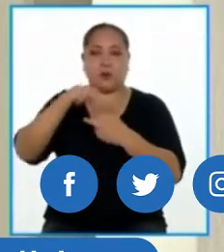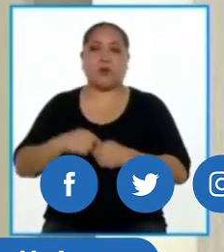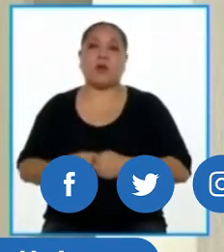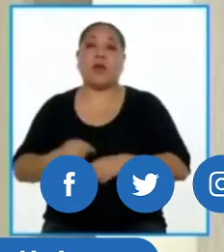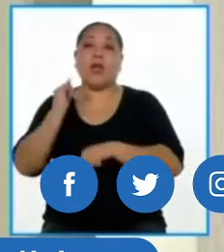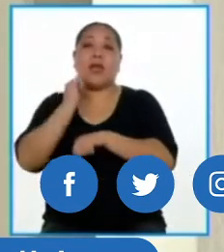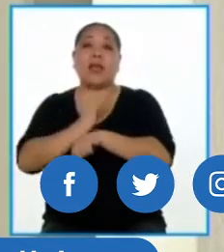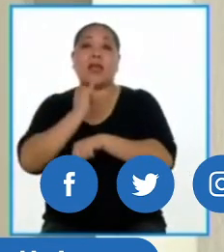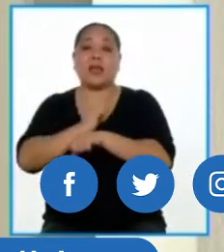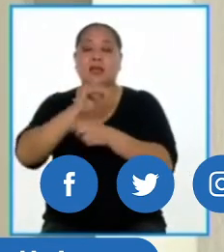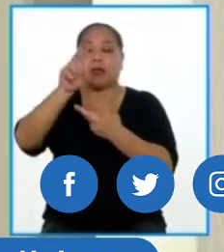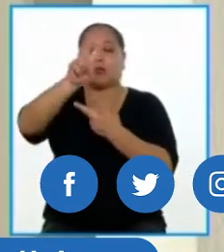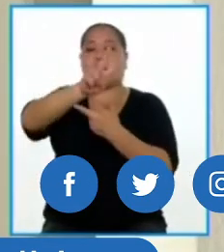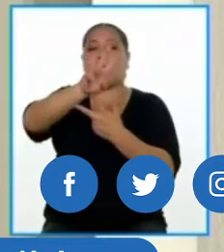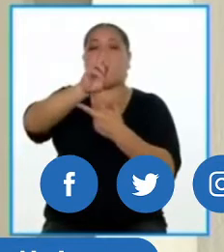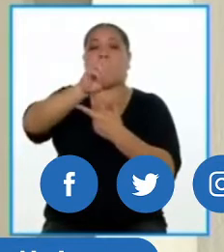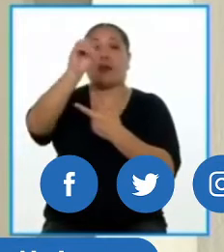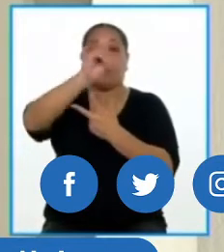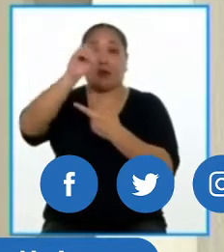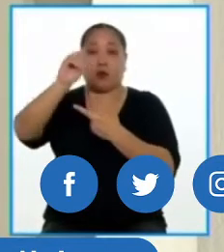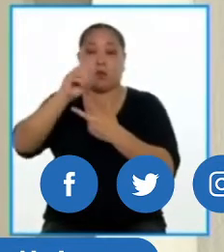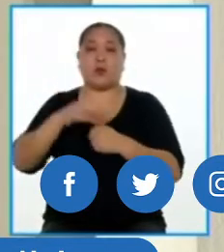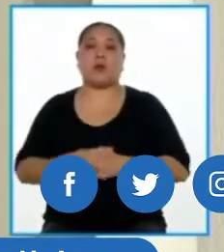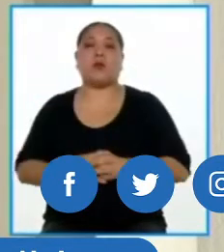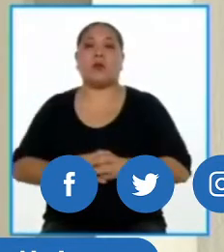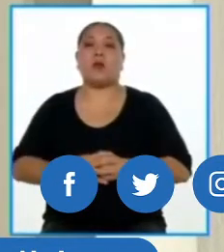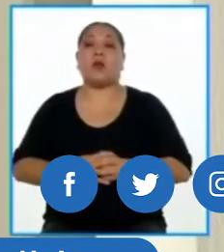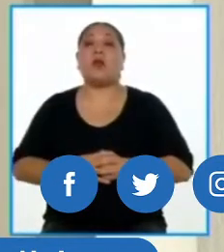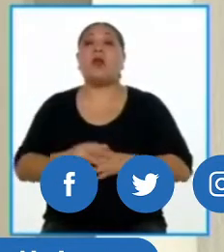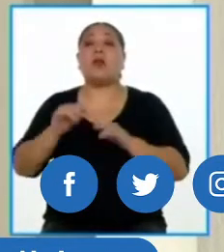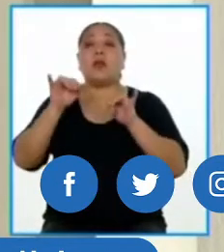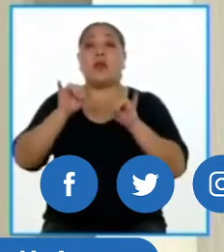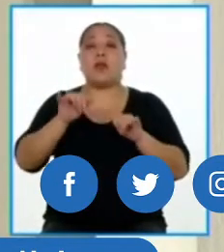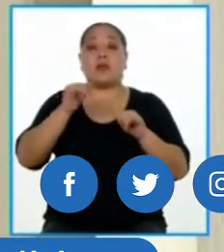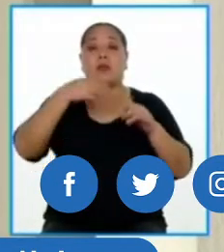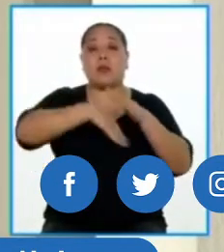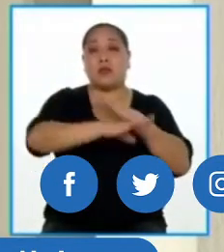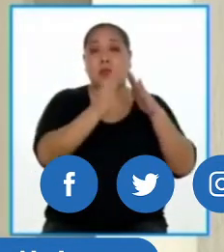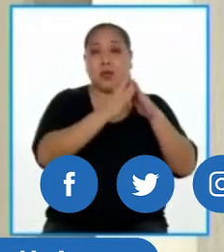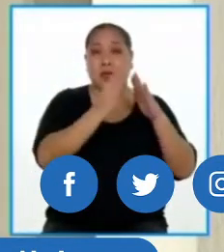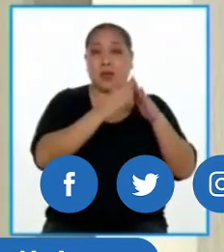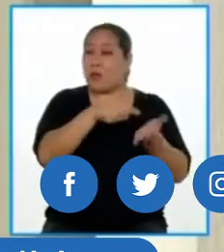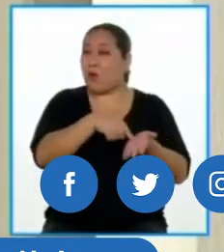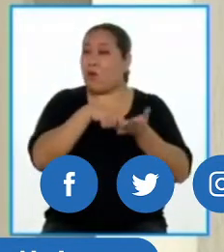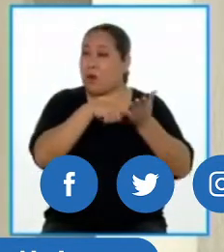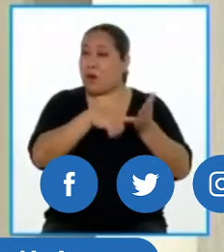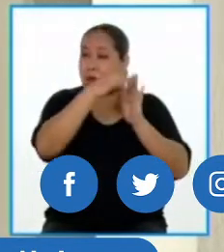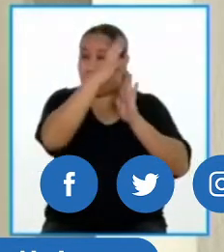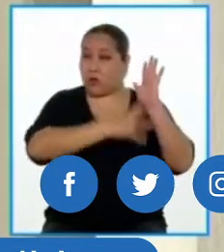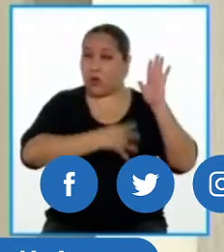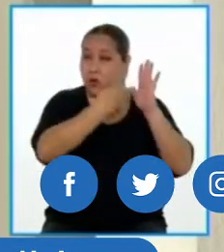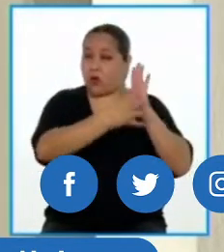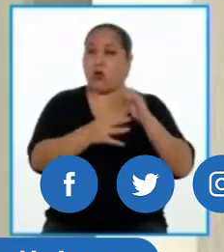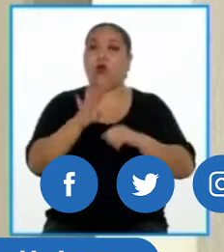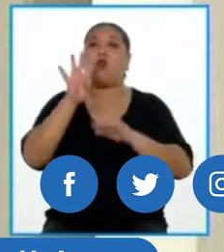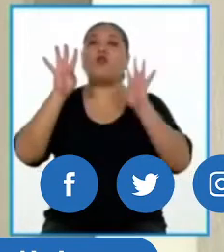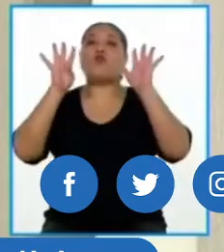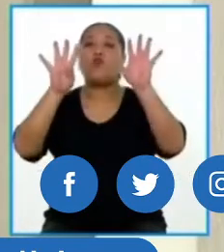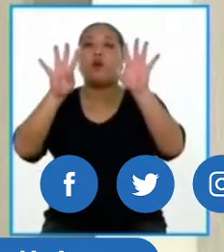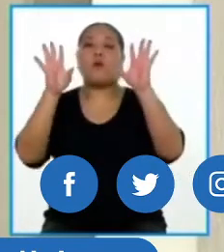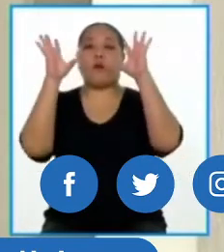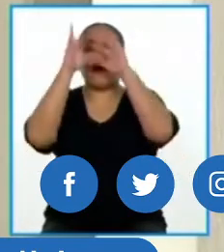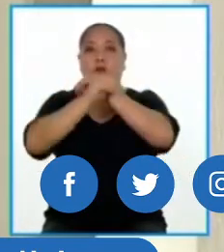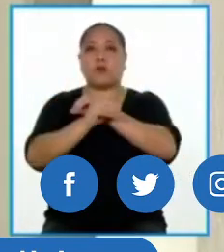iglesias al veinte por ciento, inmovilización social obligatoria de nueve de la noche